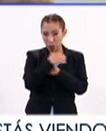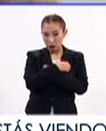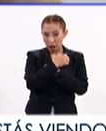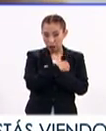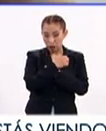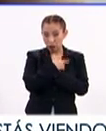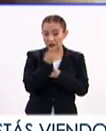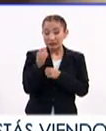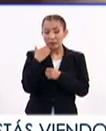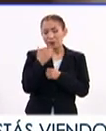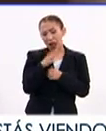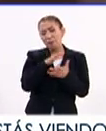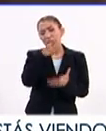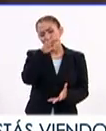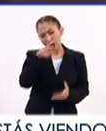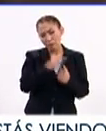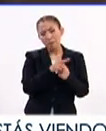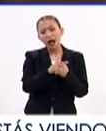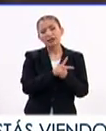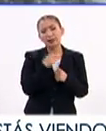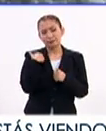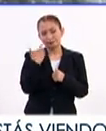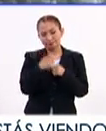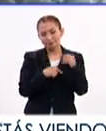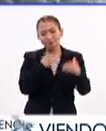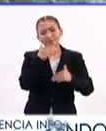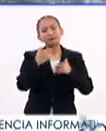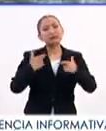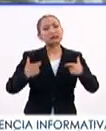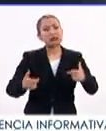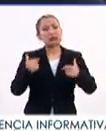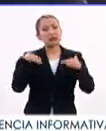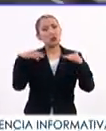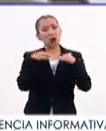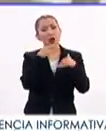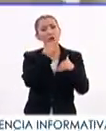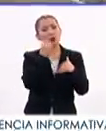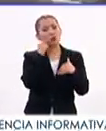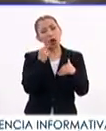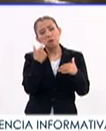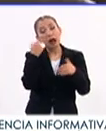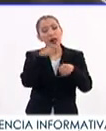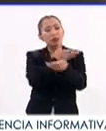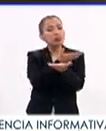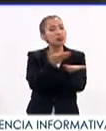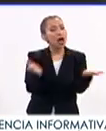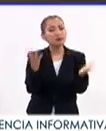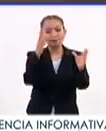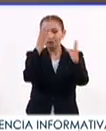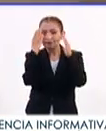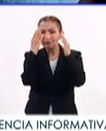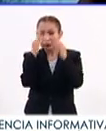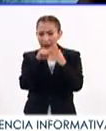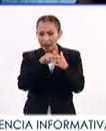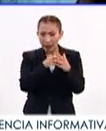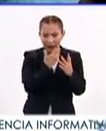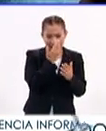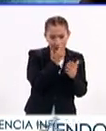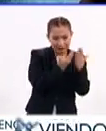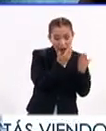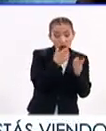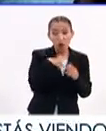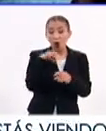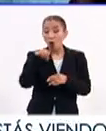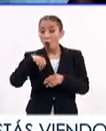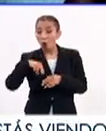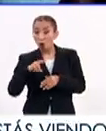educación, si bien la mayoría de los países en desarrollo han alcanzado igualdad de género para brindar la formación inicial, según